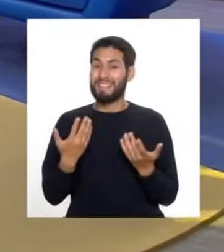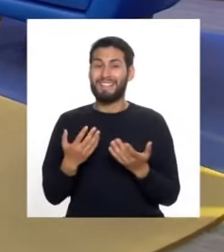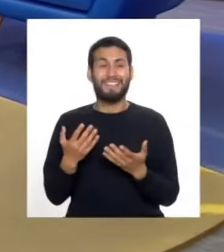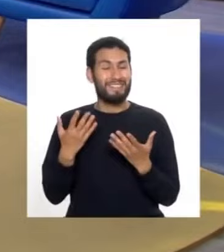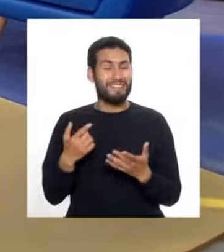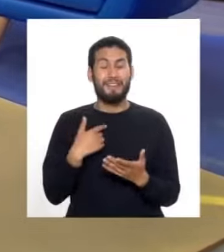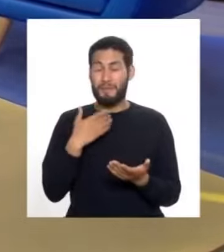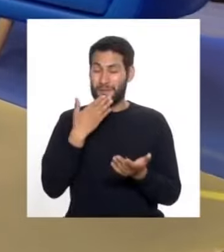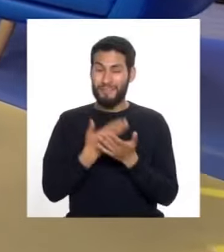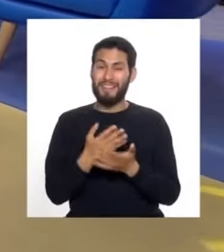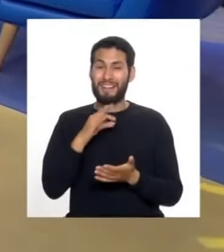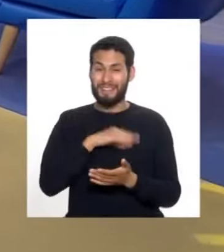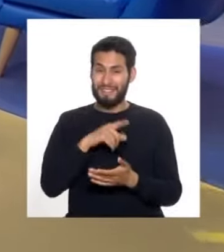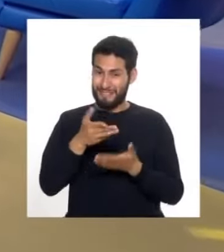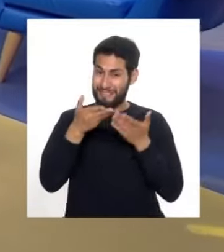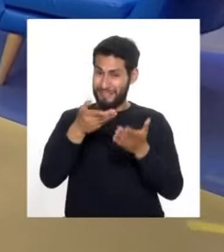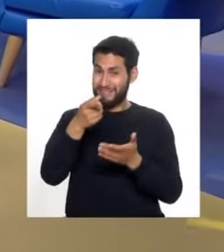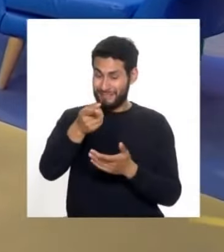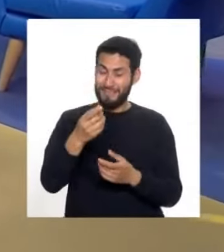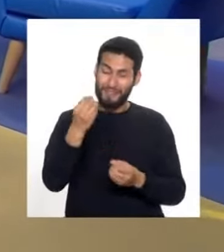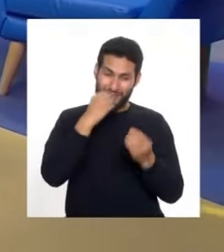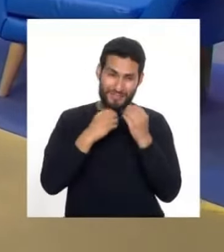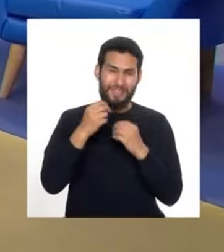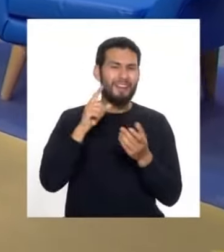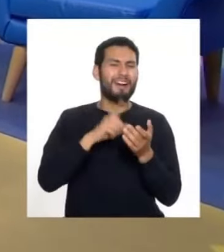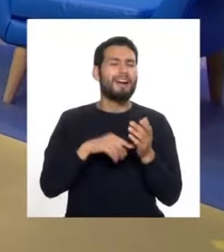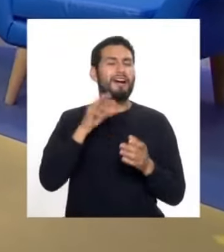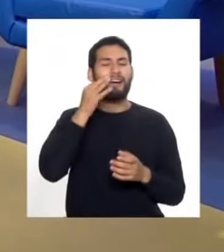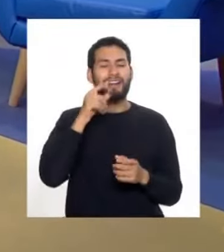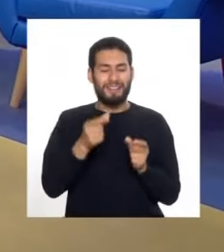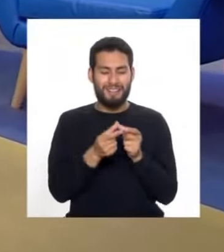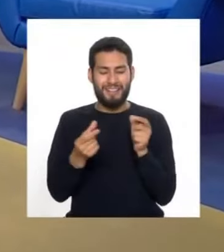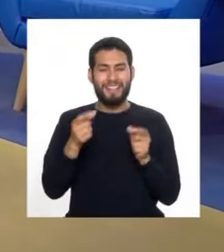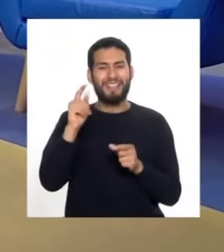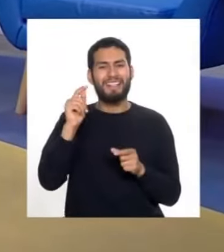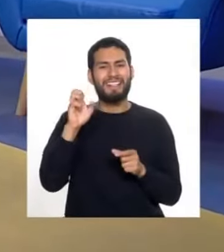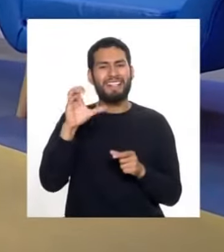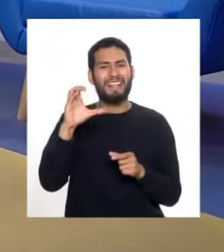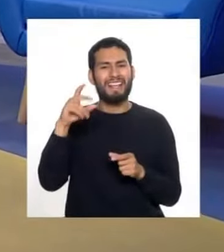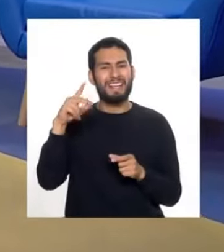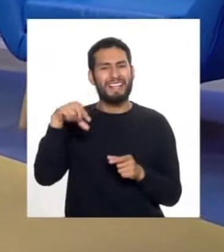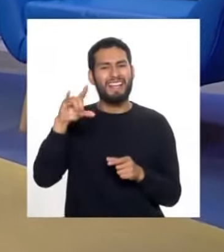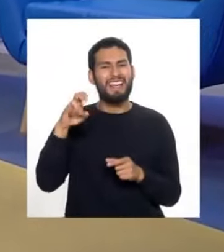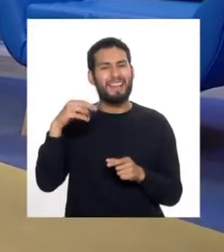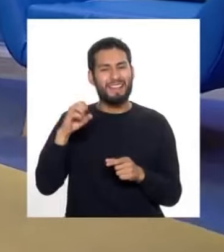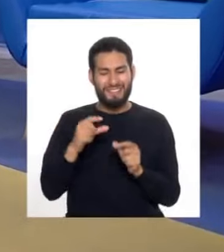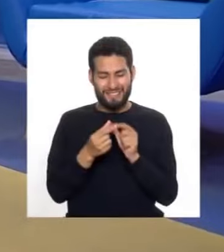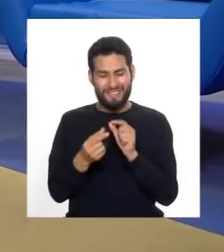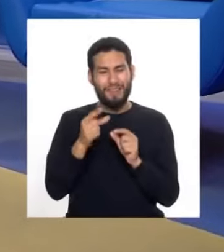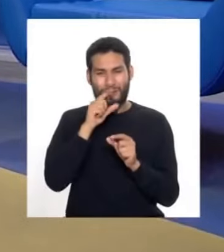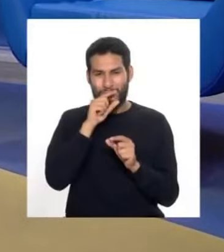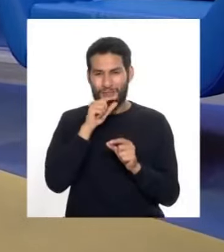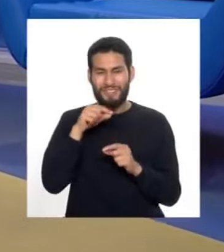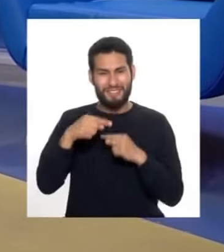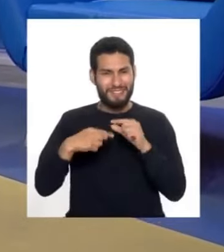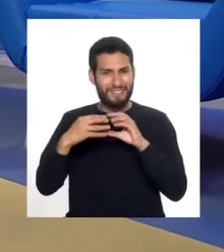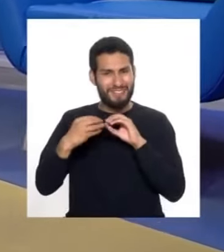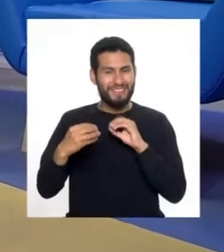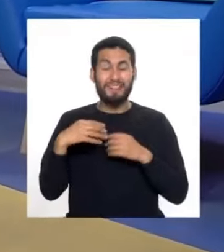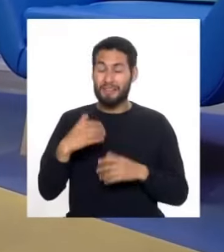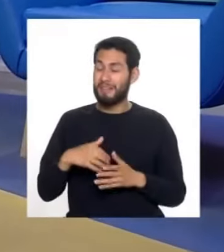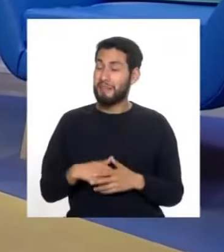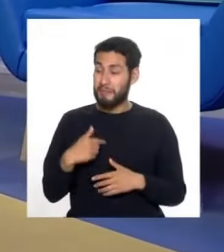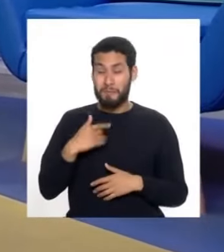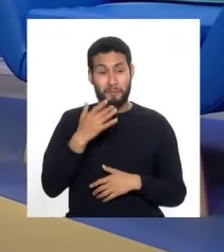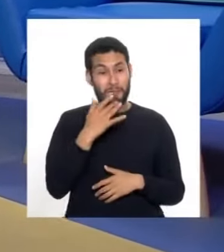bastante, que consumo mucho, son los tequeños. Bueno, son buenísimos. Acá hemos tenido en Conecta Perú la posibilidad de probarlos. Y también